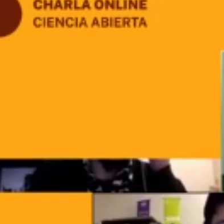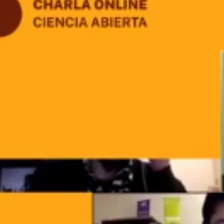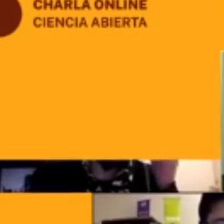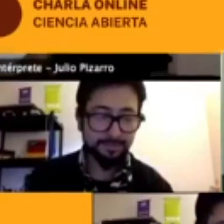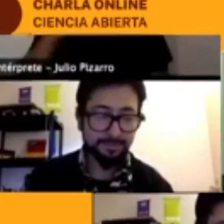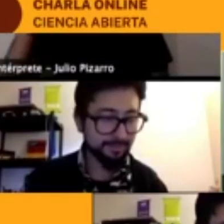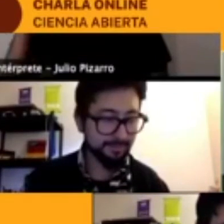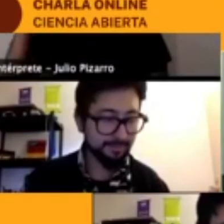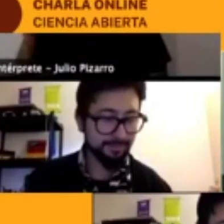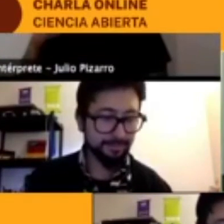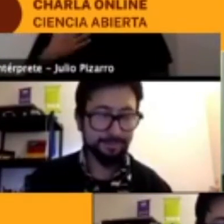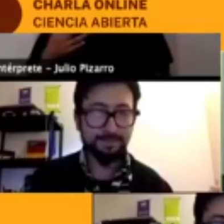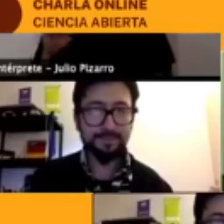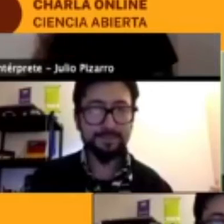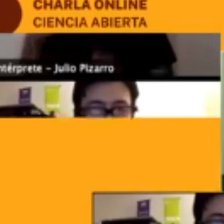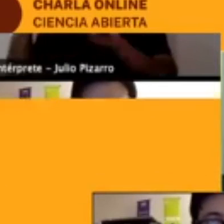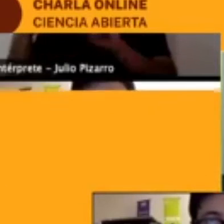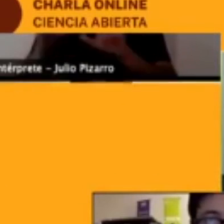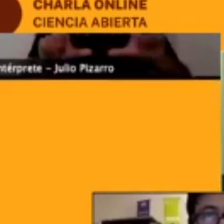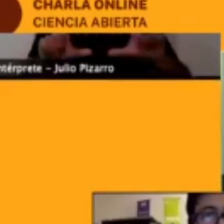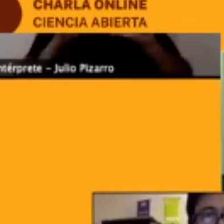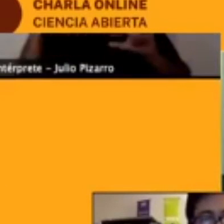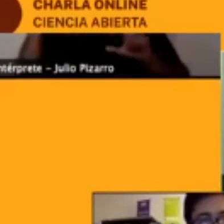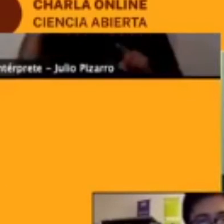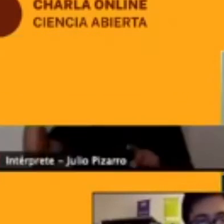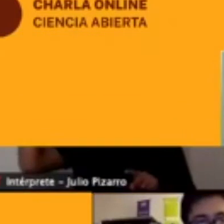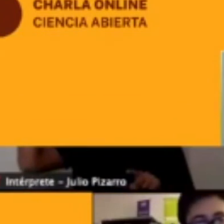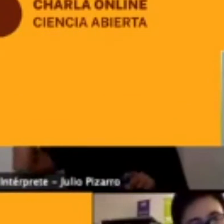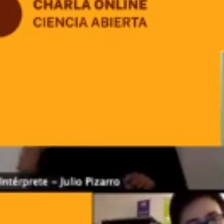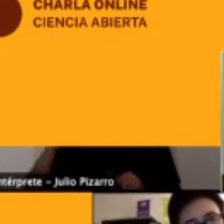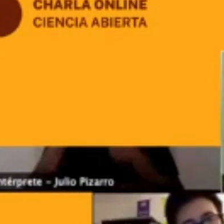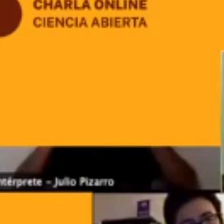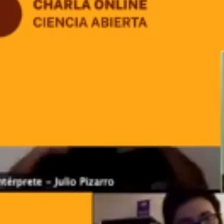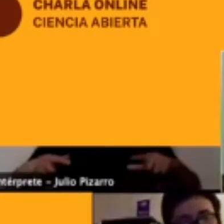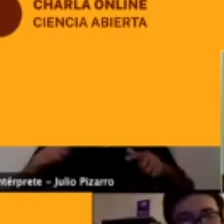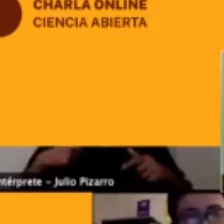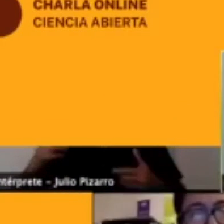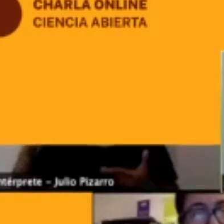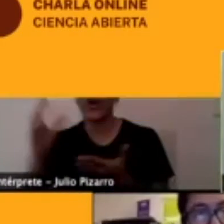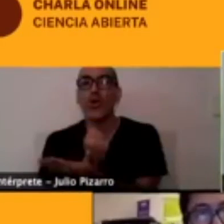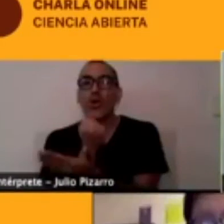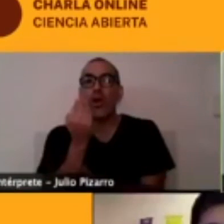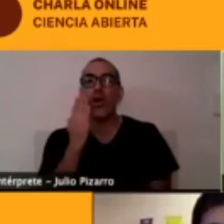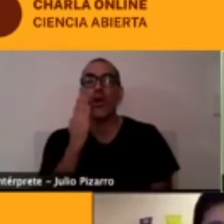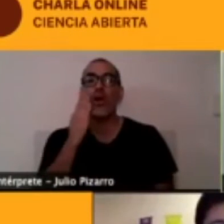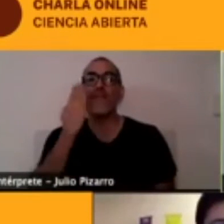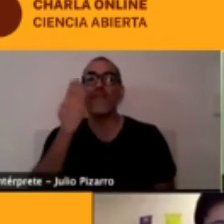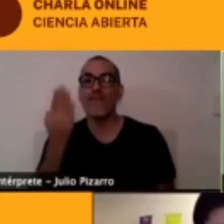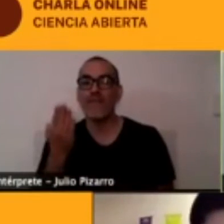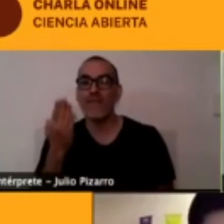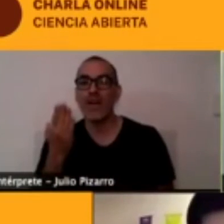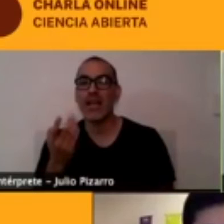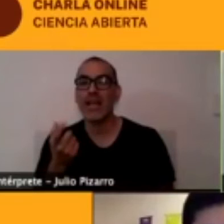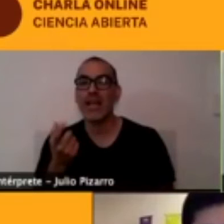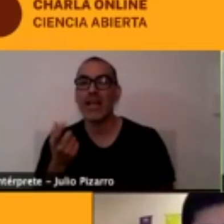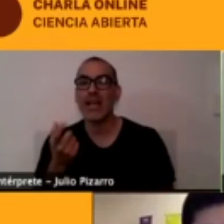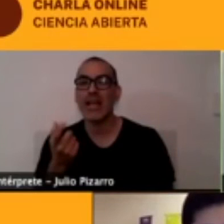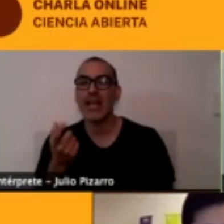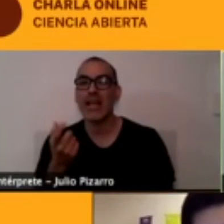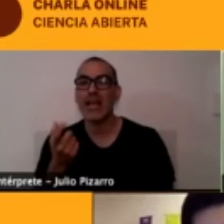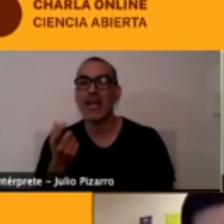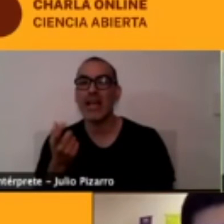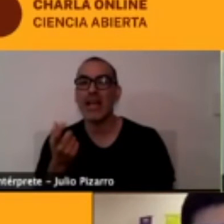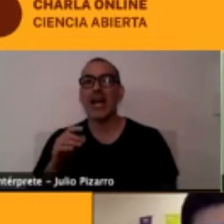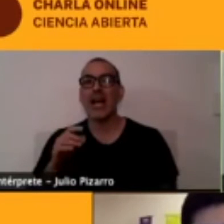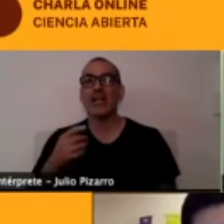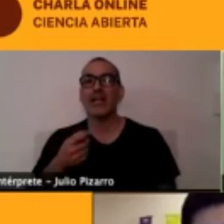magisteria en lingüística. Yo fui a... me gané una beca del British Council para enseñar español en Inglaterra. Entonces,